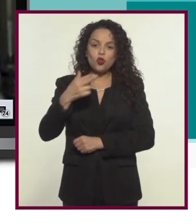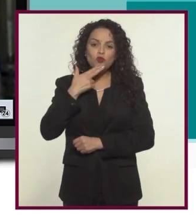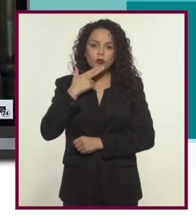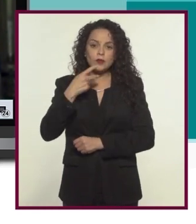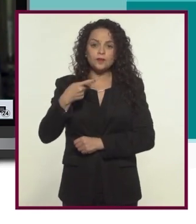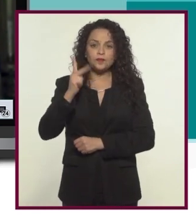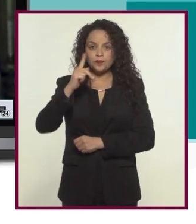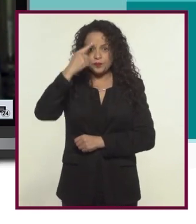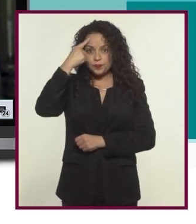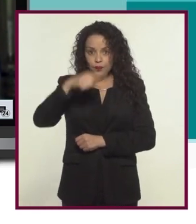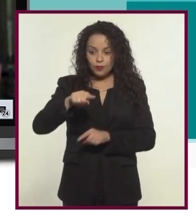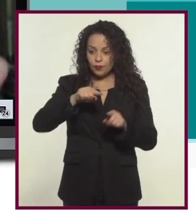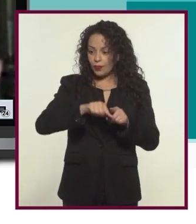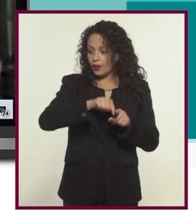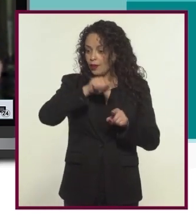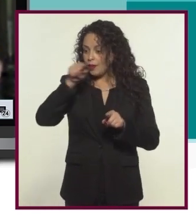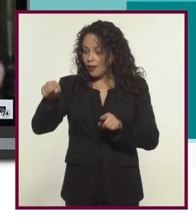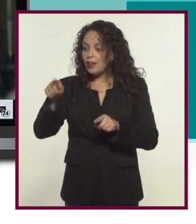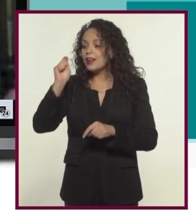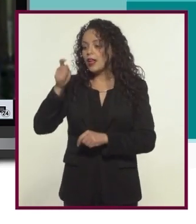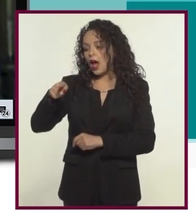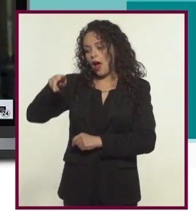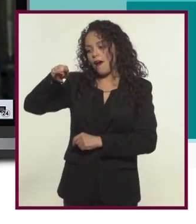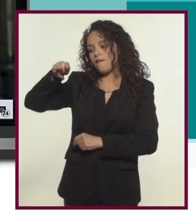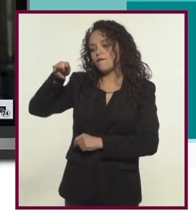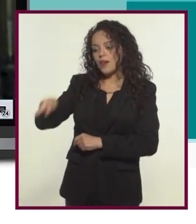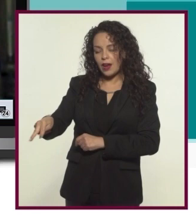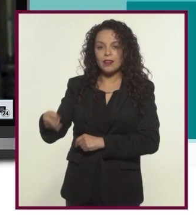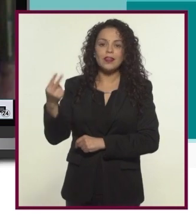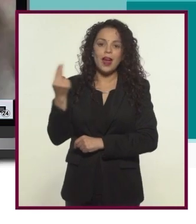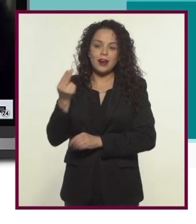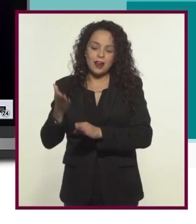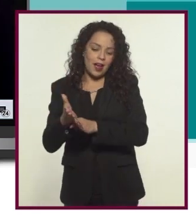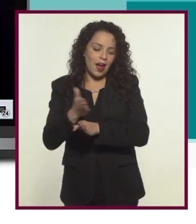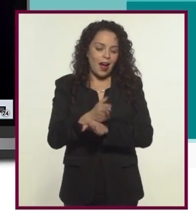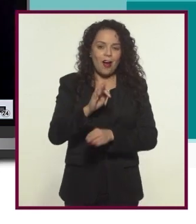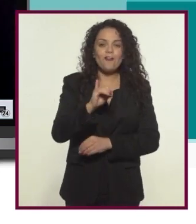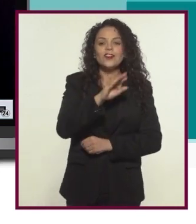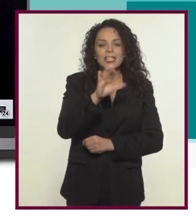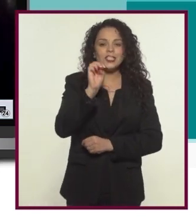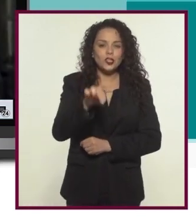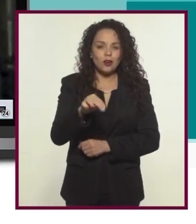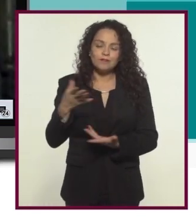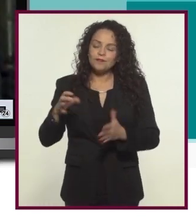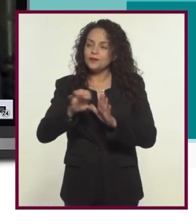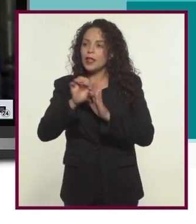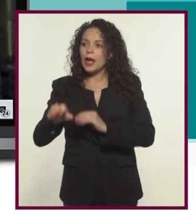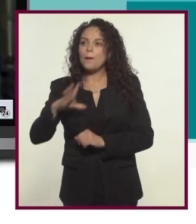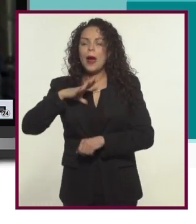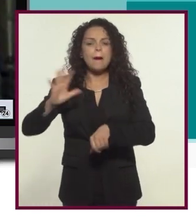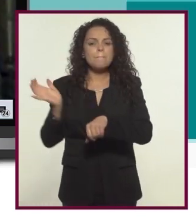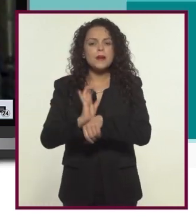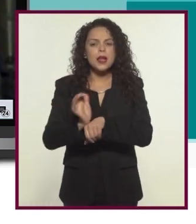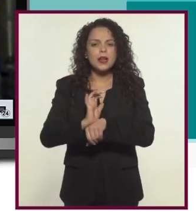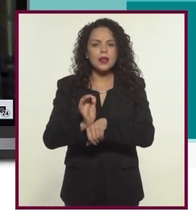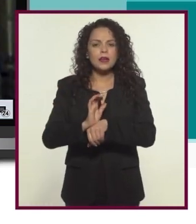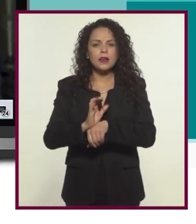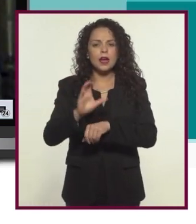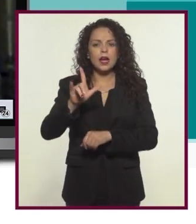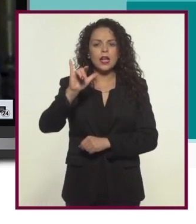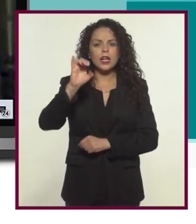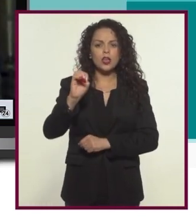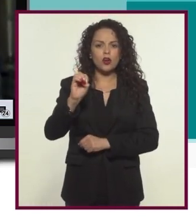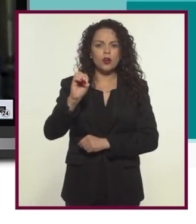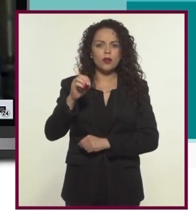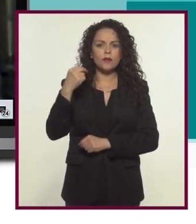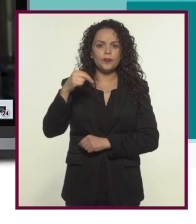ficción pero para llegar a una verdad. Entonces quizá por ejemplo hay una película